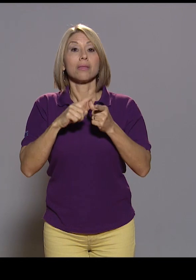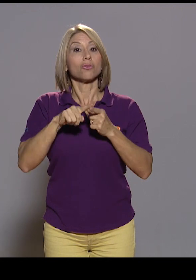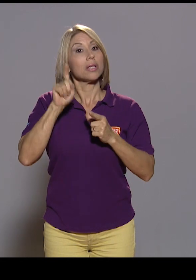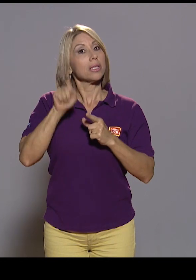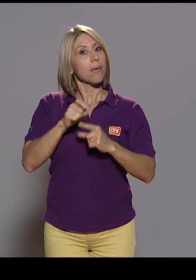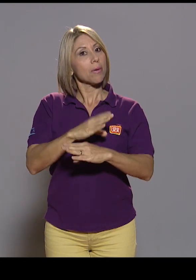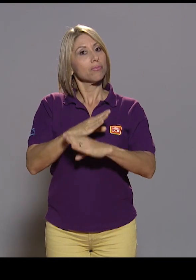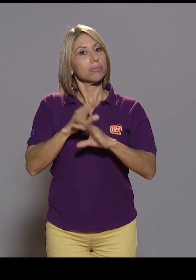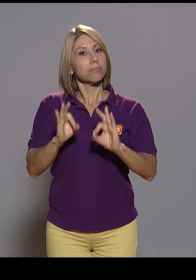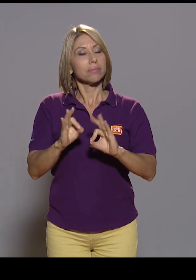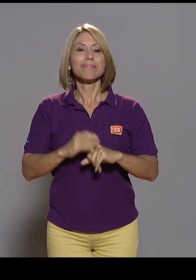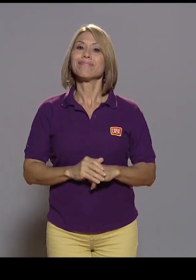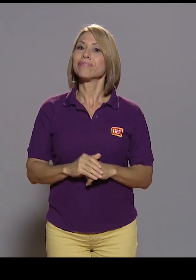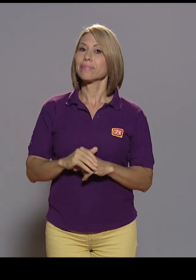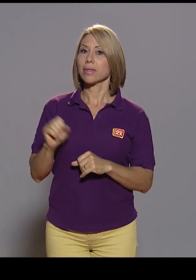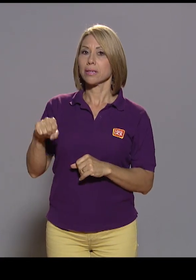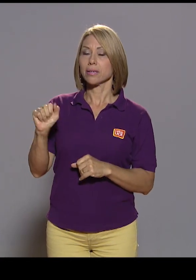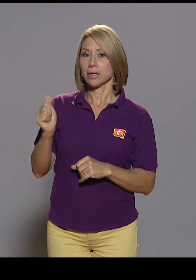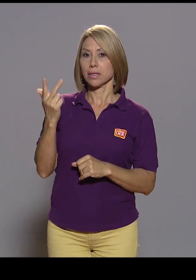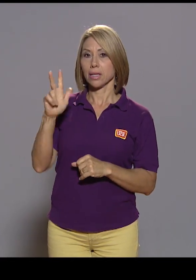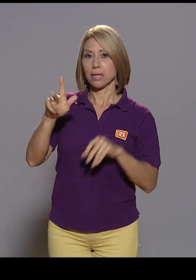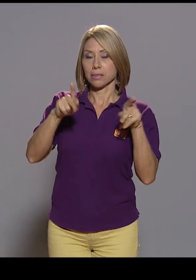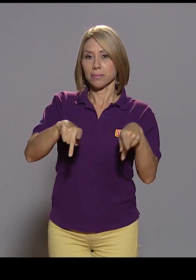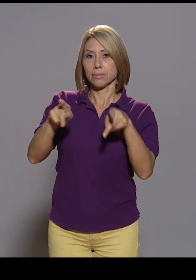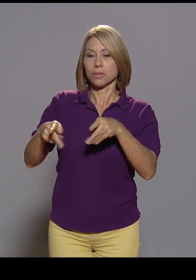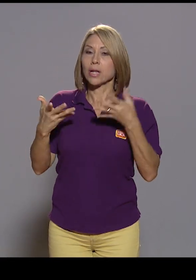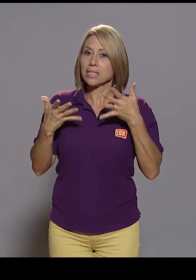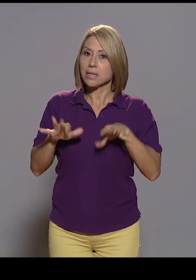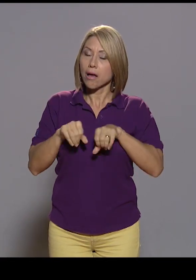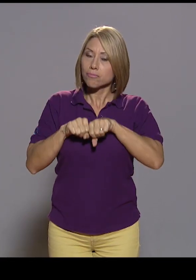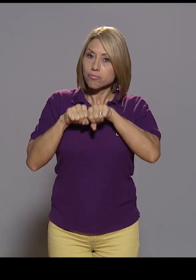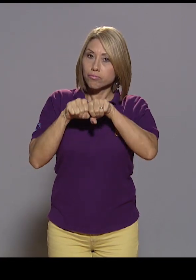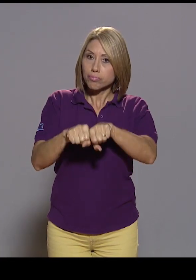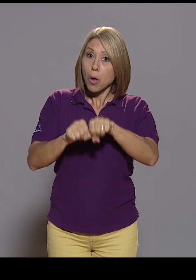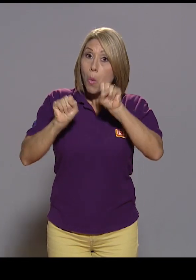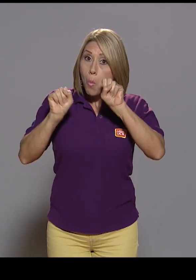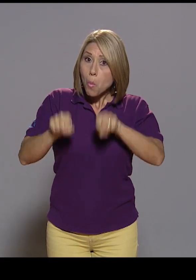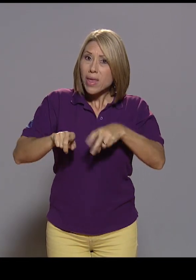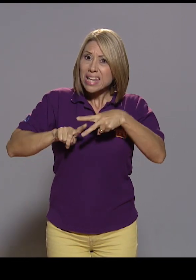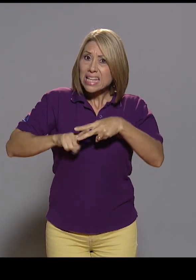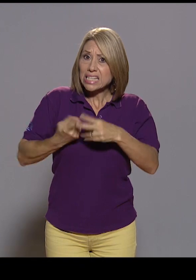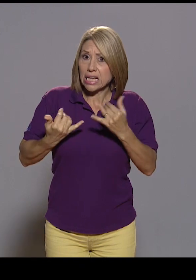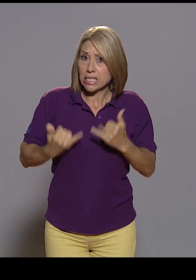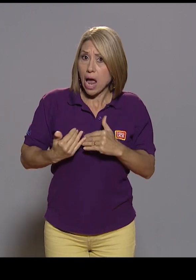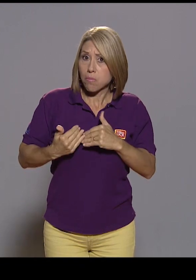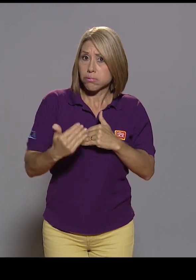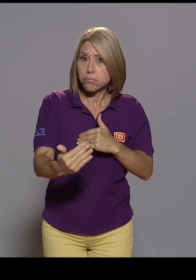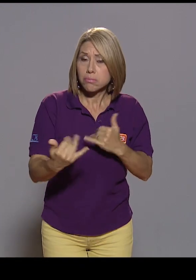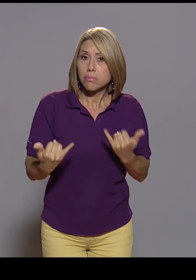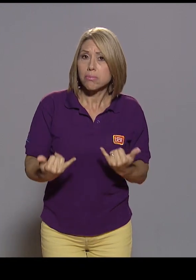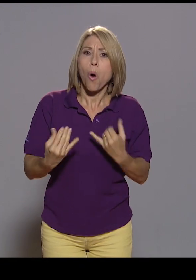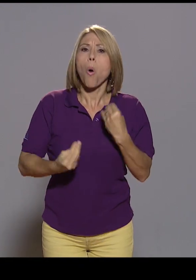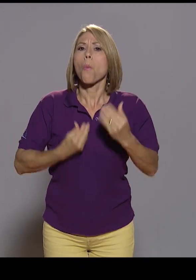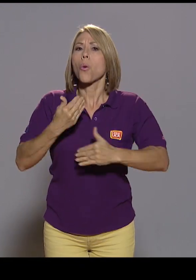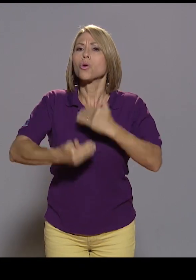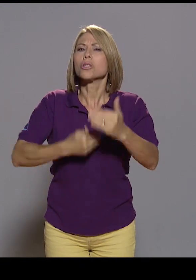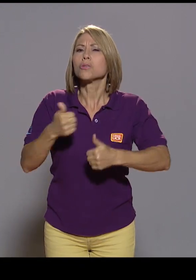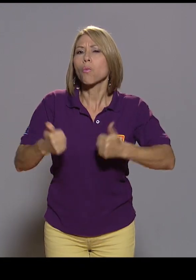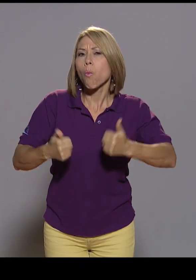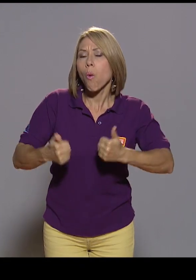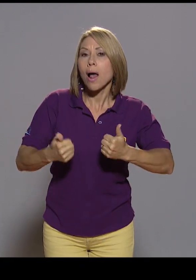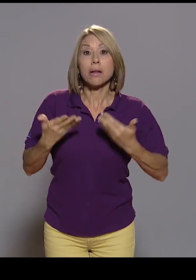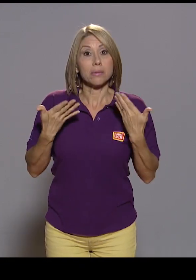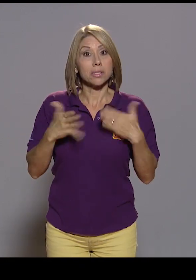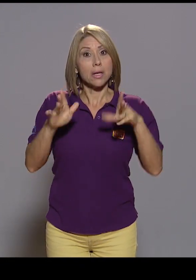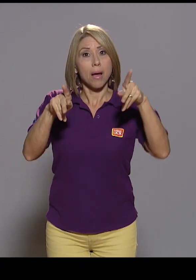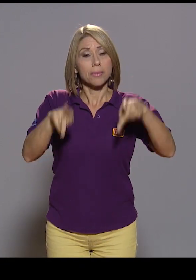son 13 personas que ya se graduaron, pueden iniciar de manera inmediata, María Eugenia, ¿cómo va a ser el proceso? Porque ya hay